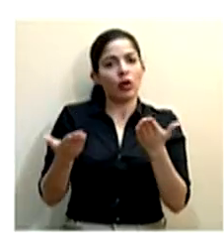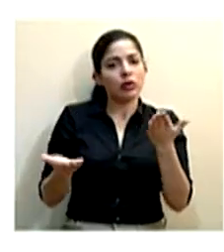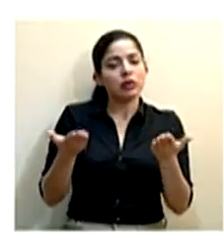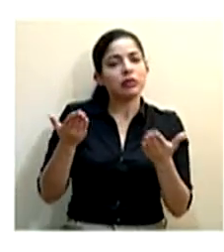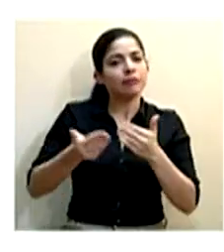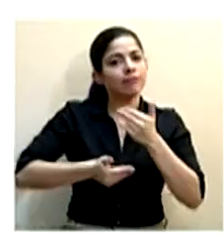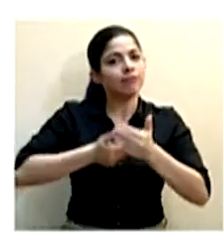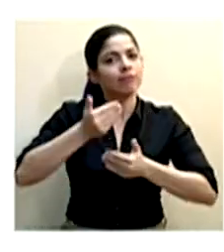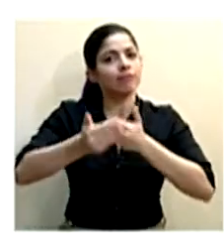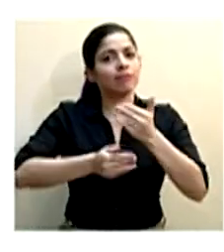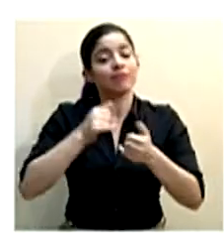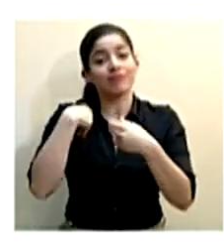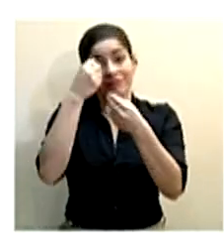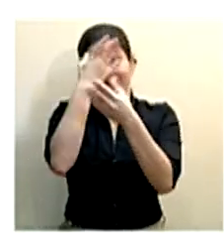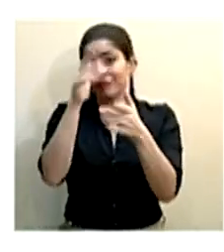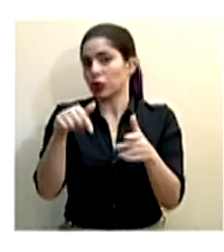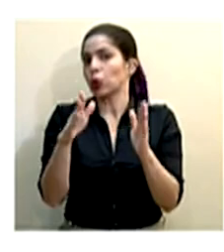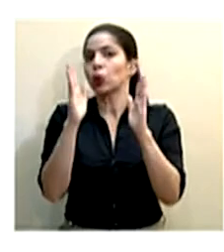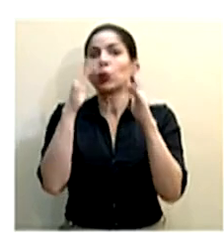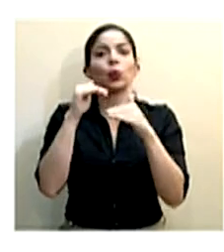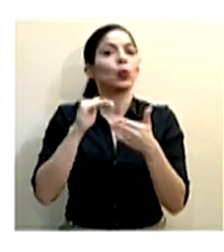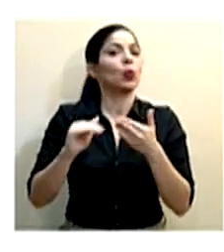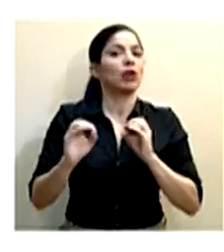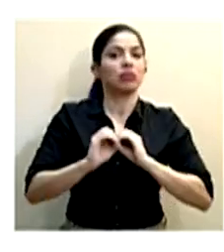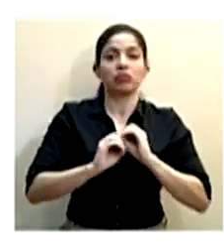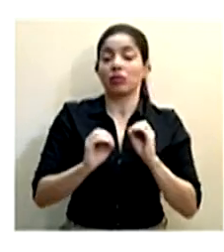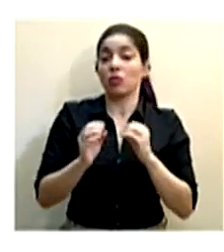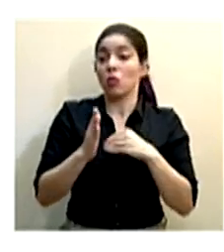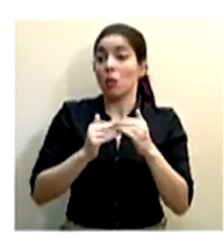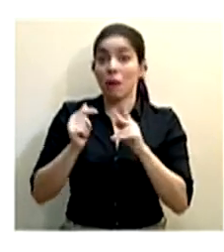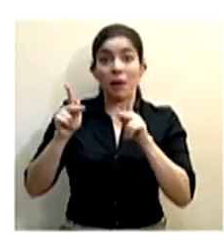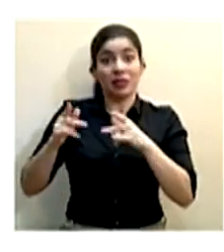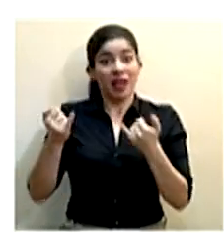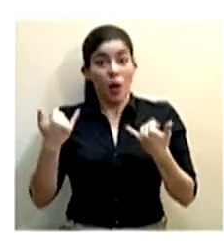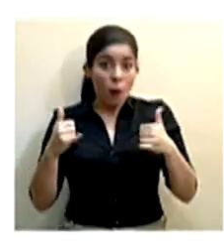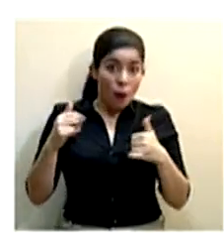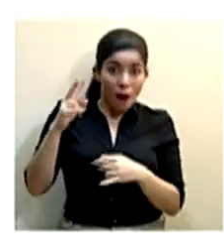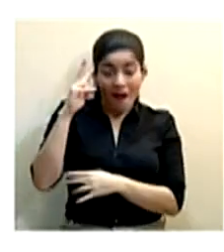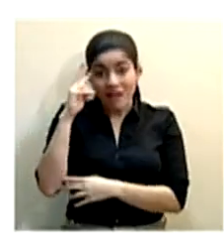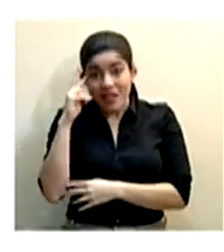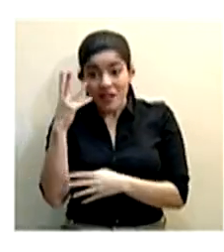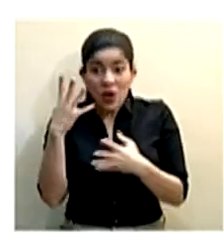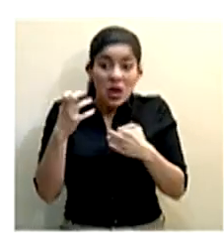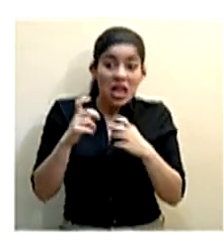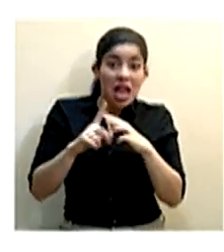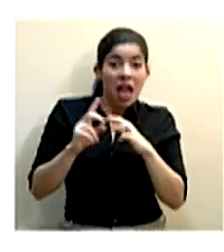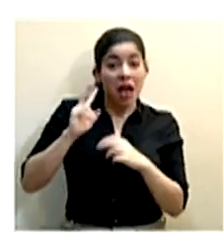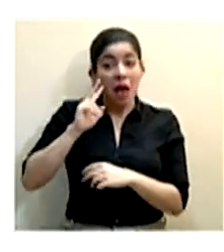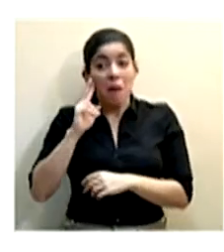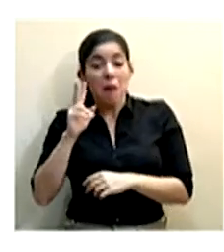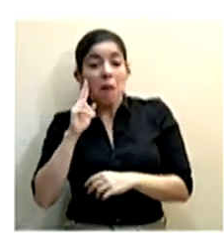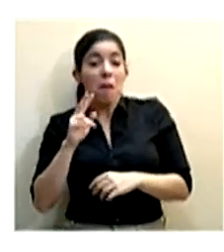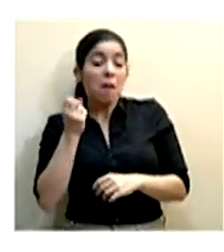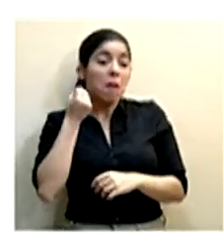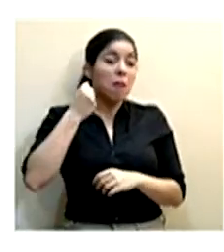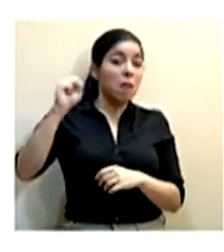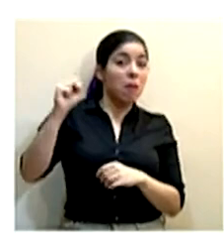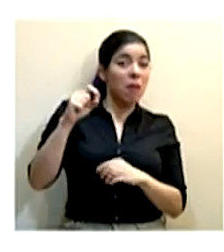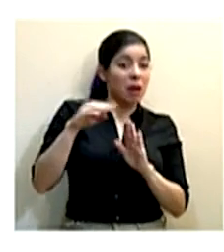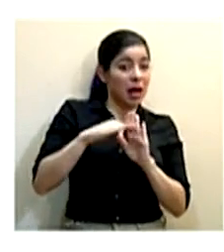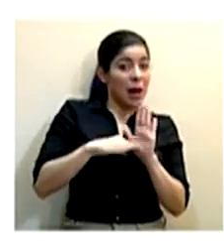Como les indicaba anteriormente, aquí no hay excepción. El que quiera jugar de vivo, el que quiera salirse de todas esas indicaciones